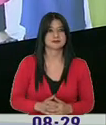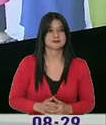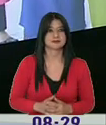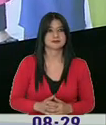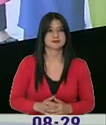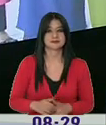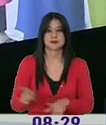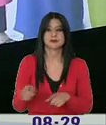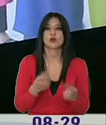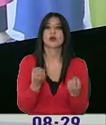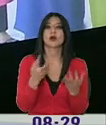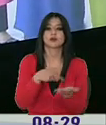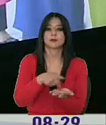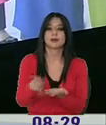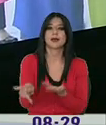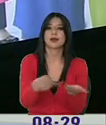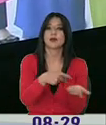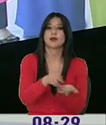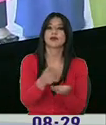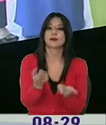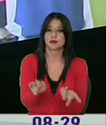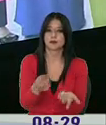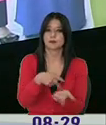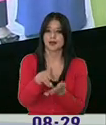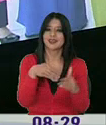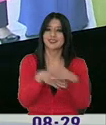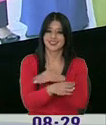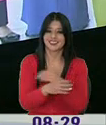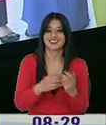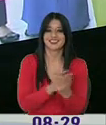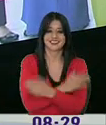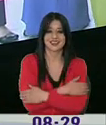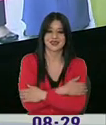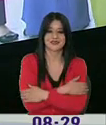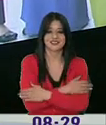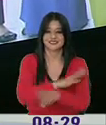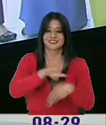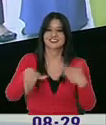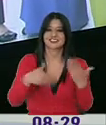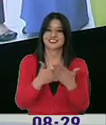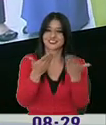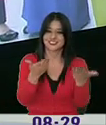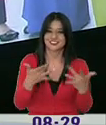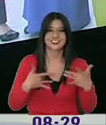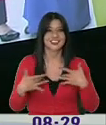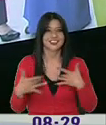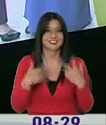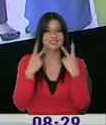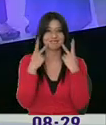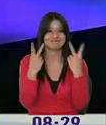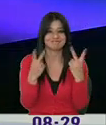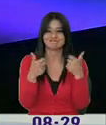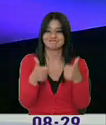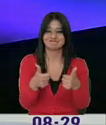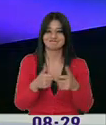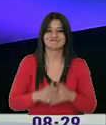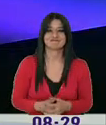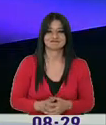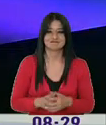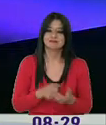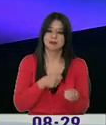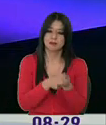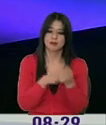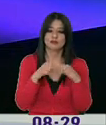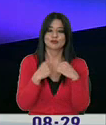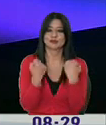dirá cuánto es el boletito, hemos de pagarle nomás. Y mándenle un abrazo a todos los vecinos que ahí estaremos. Enhorabuena, causas sociales siempre